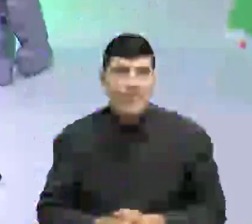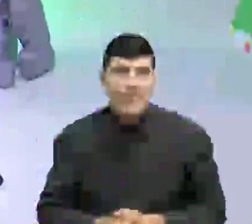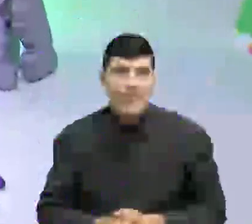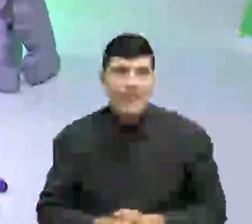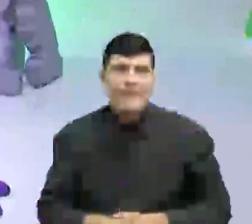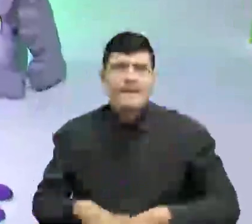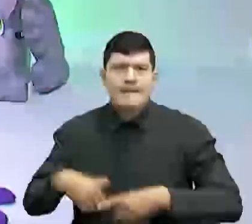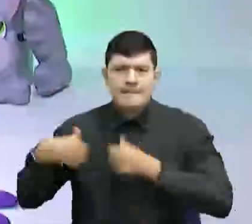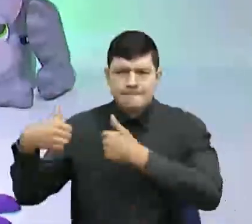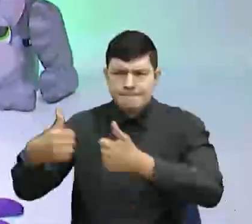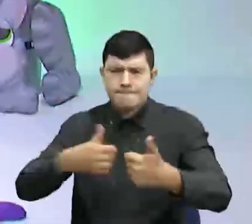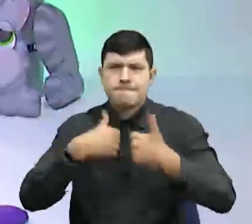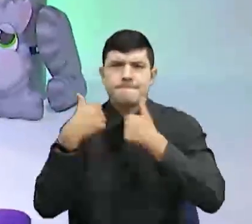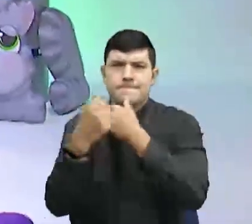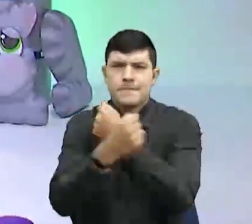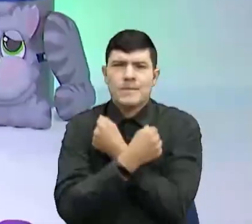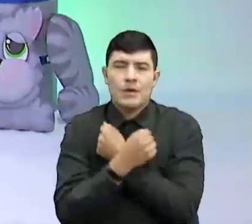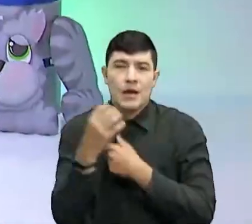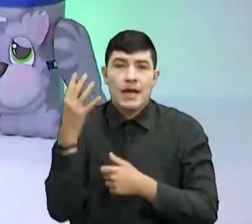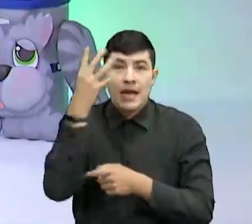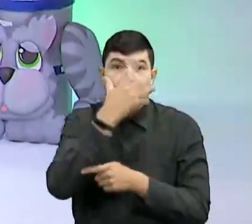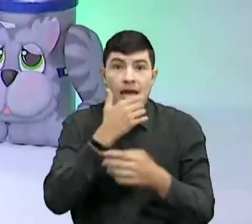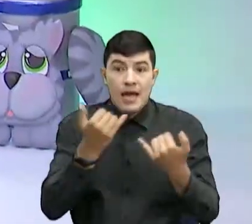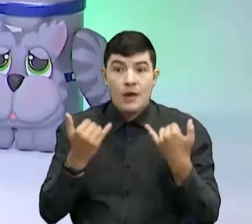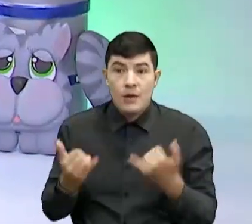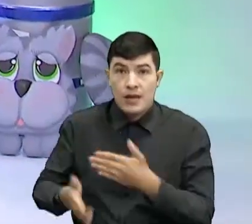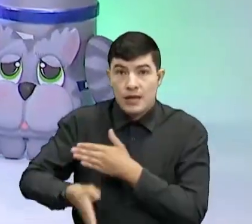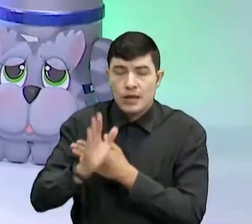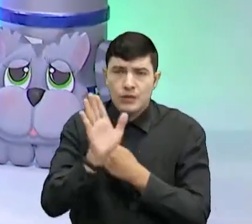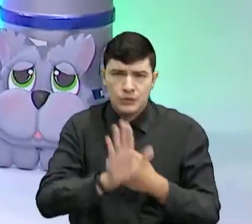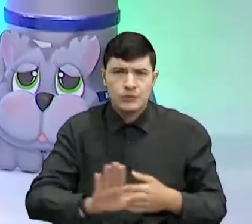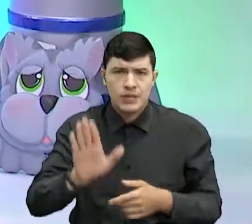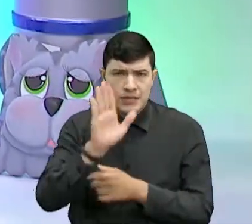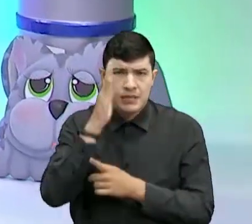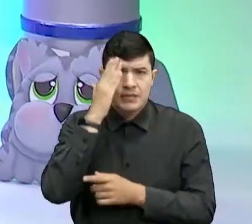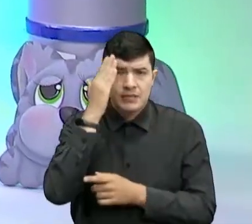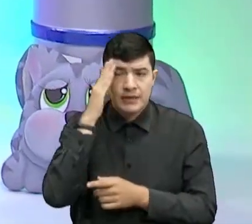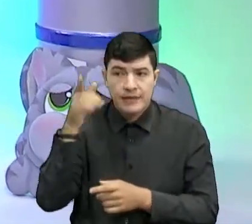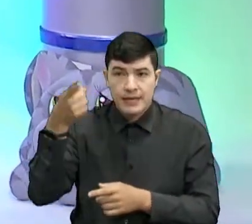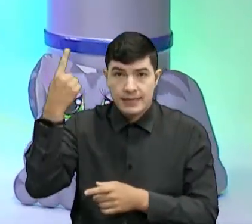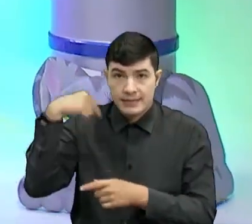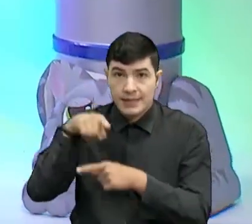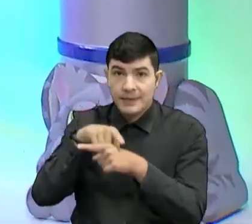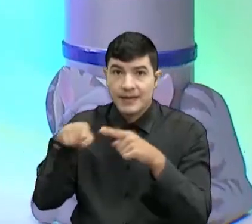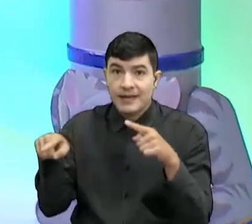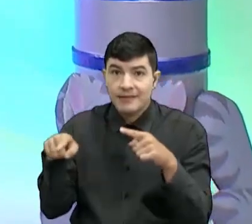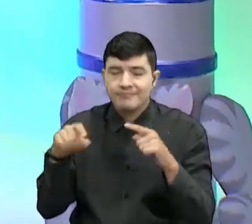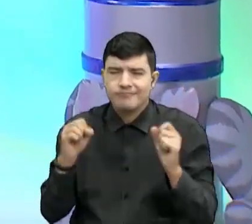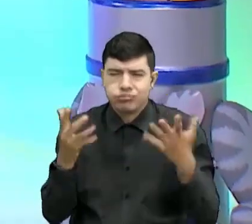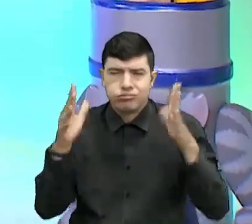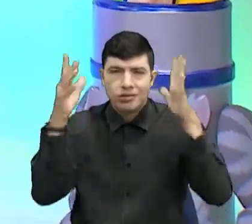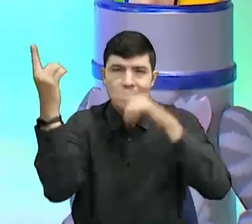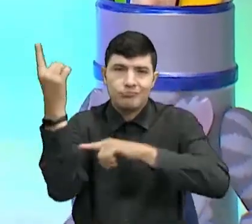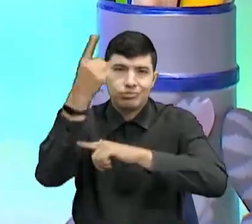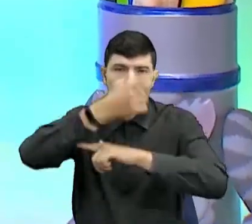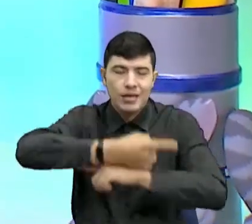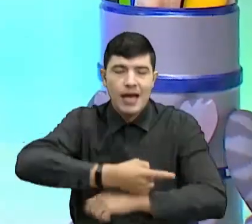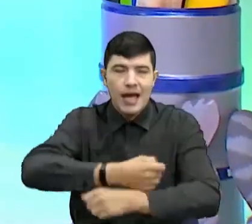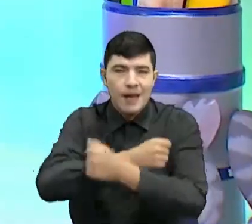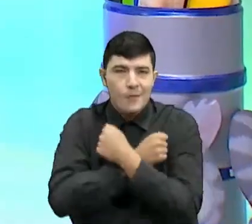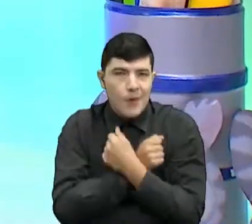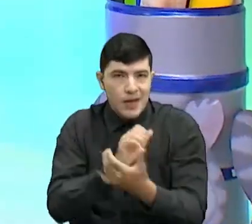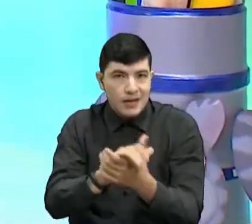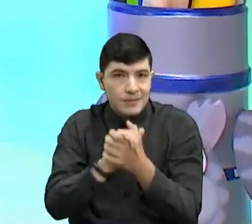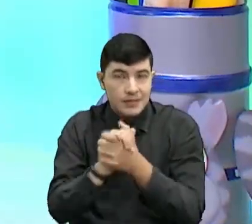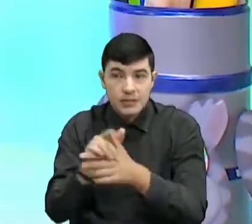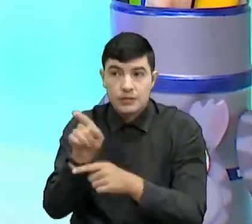Muy bien, amores hermosos. A continuación, bueno, ustedes saben que la semana pasada celebramos amor y amistad, Dr. P. Y en